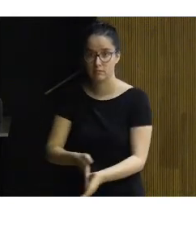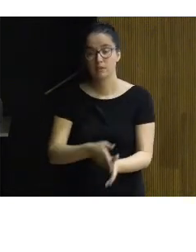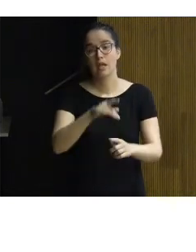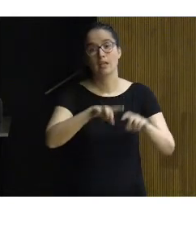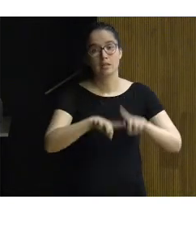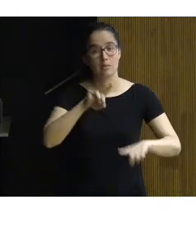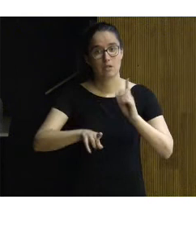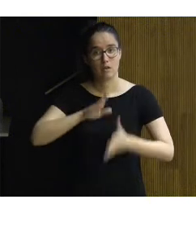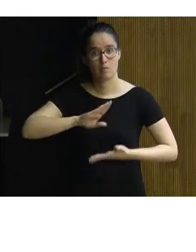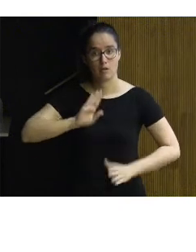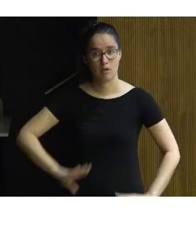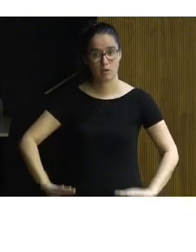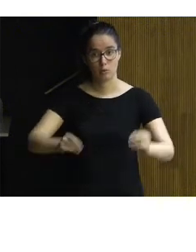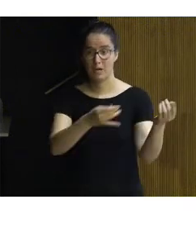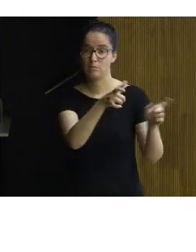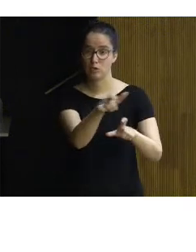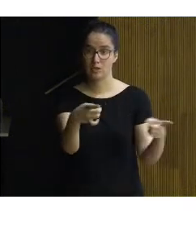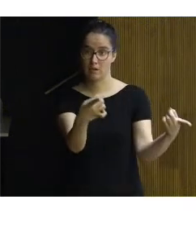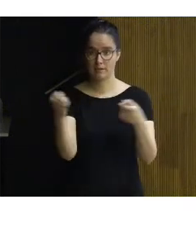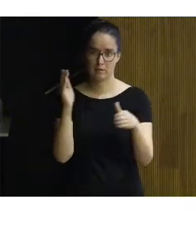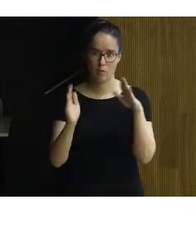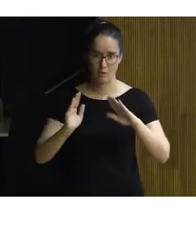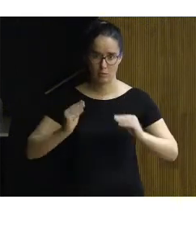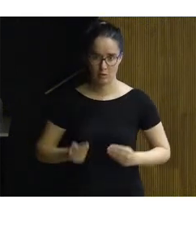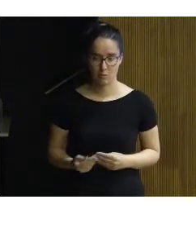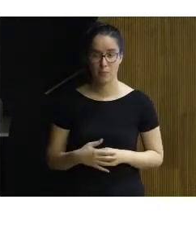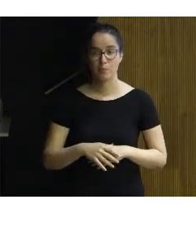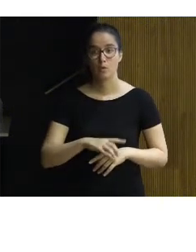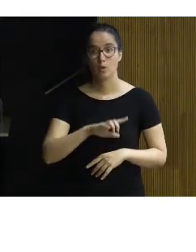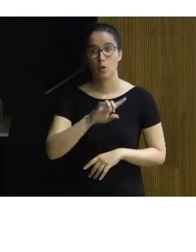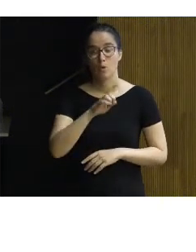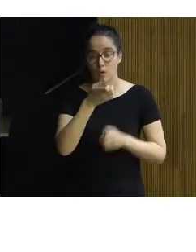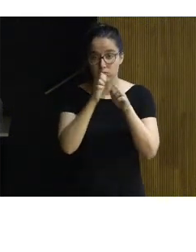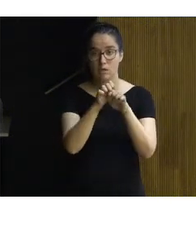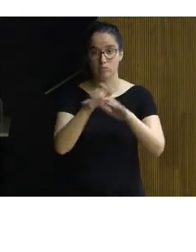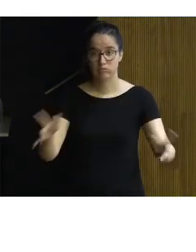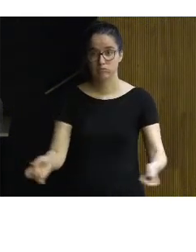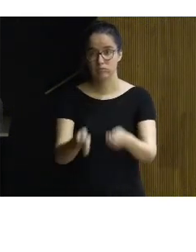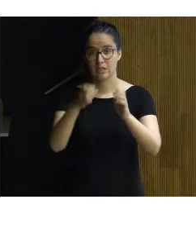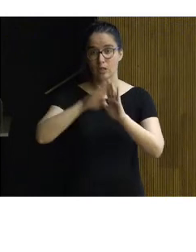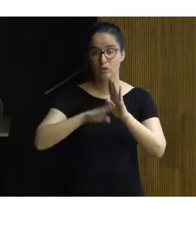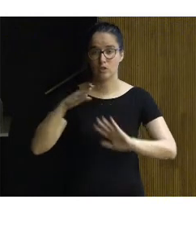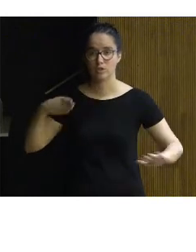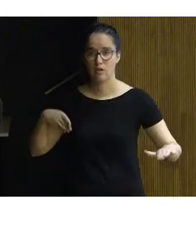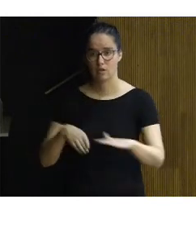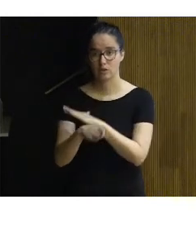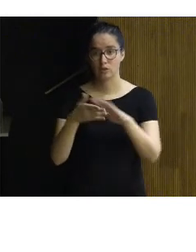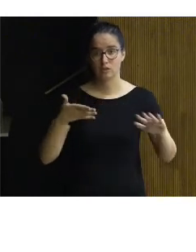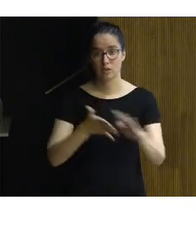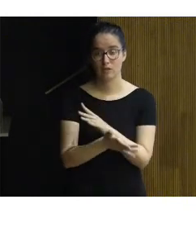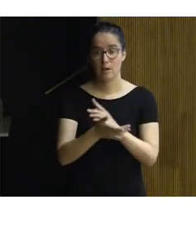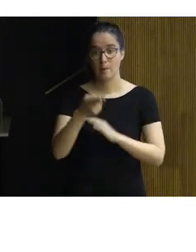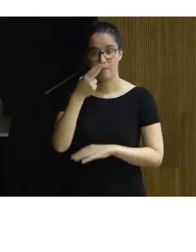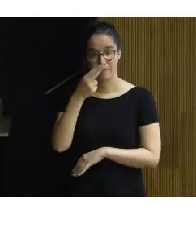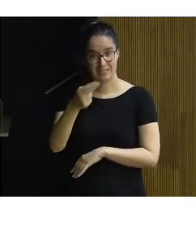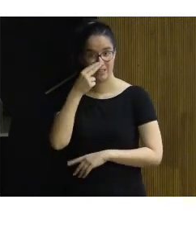función de sus capacidades a quien lo necesite en determinado momento. Una buena difusión y publicidad de las condiciones de acceso hará que el número de